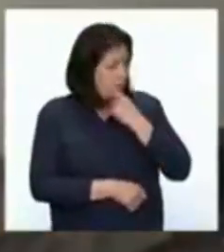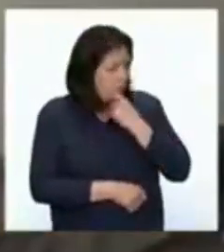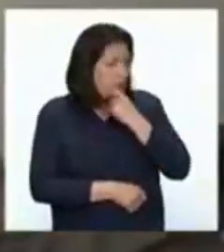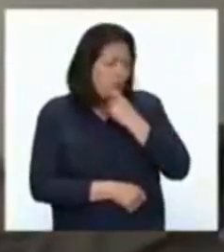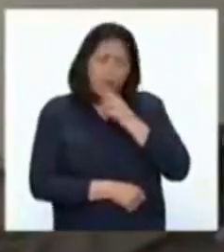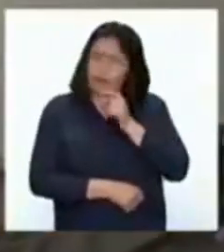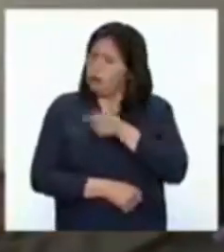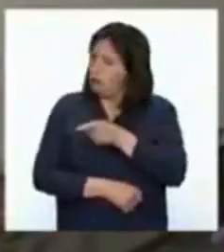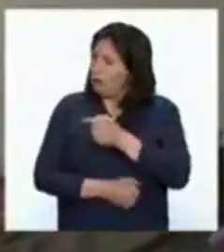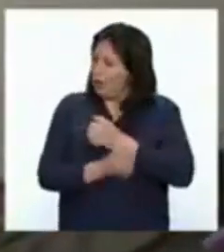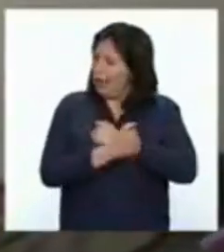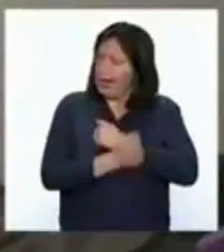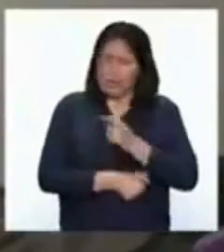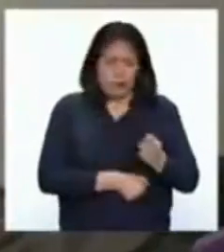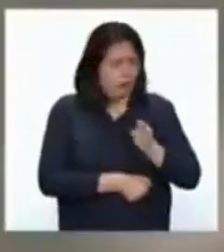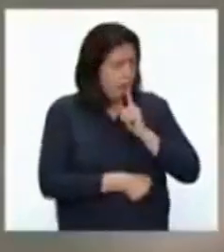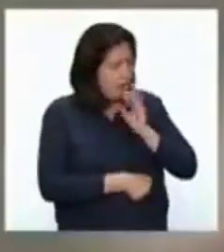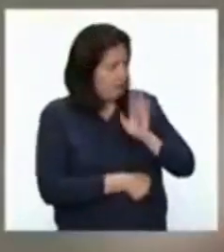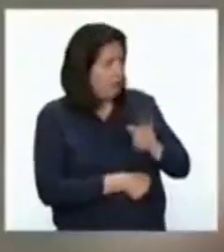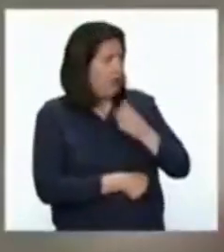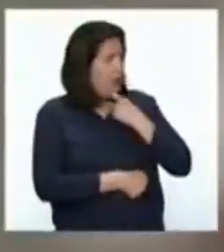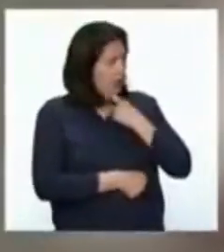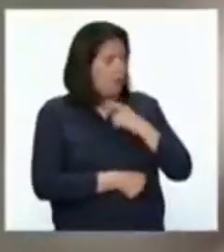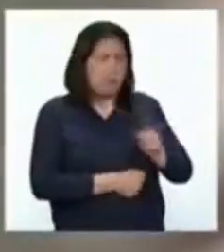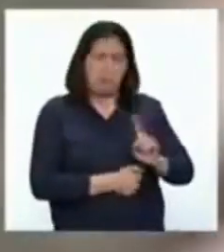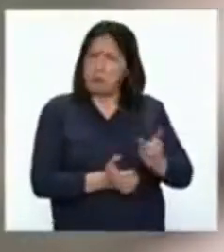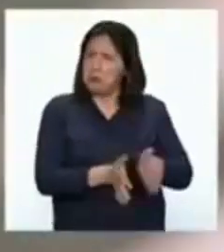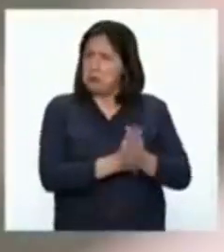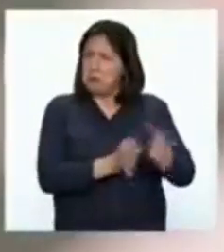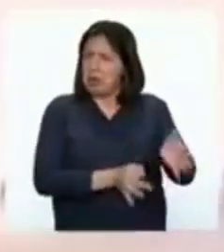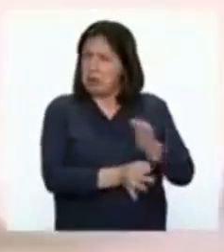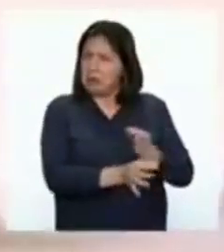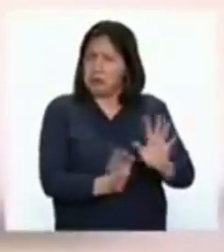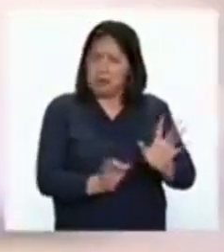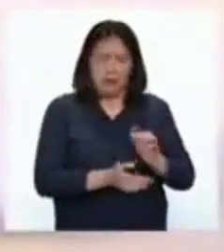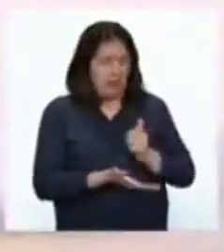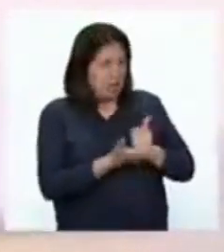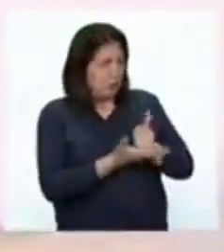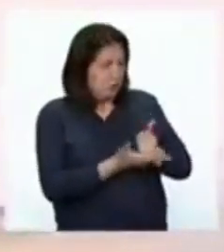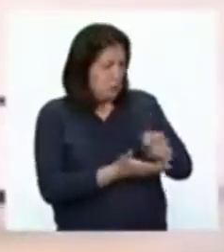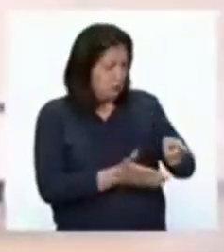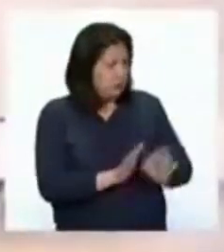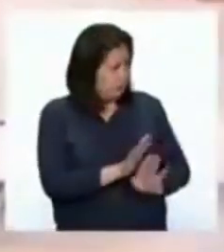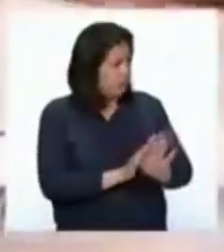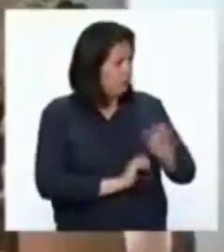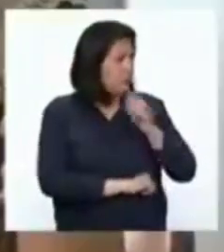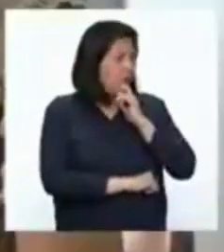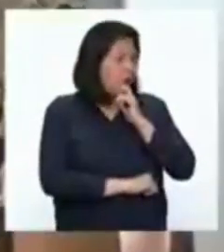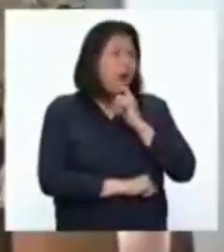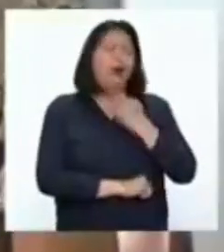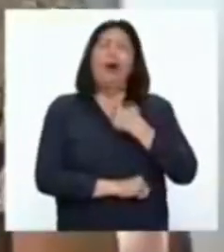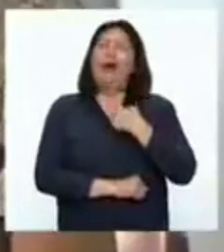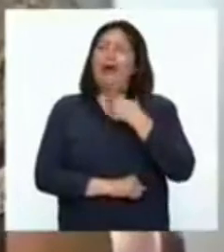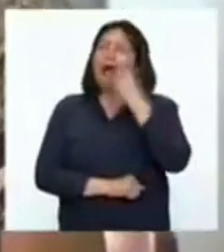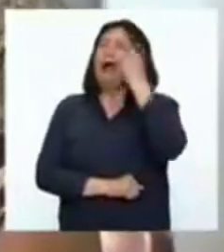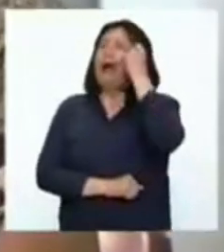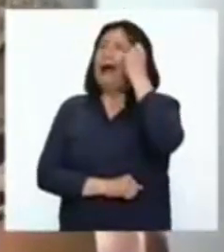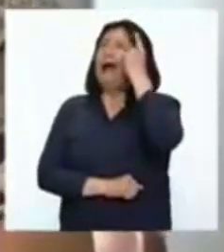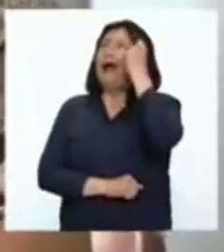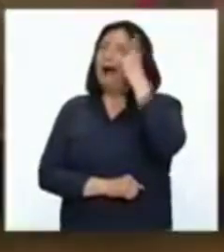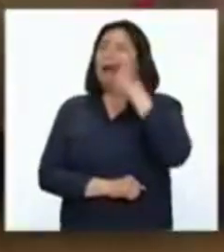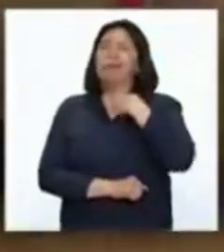ver por parte de ese cariño desinteresado por parte de mis padres en ayudar en que ellos quieran crecer, me hizo entender de que